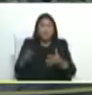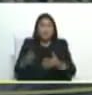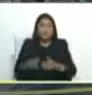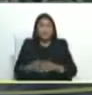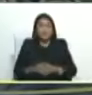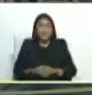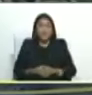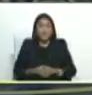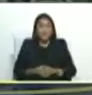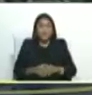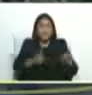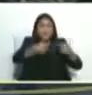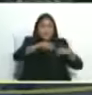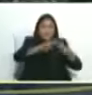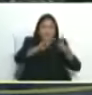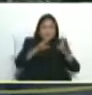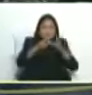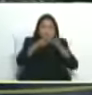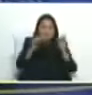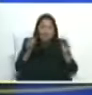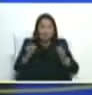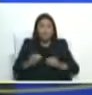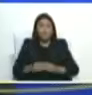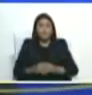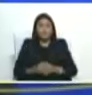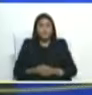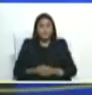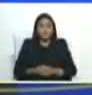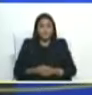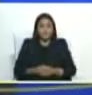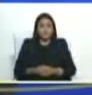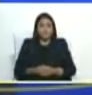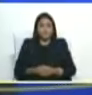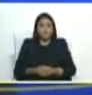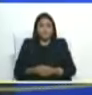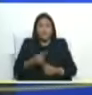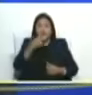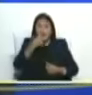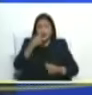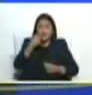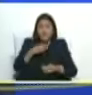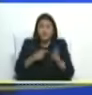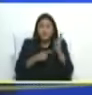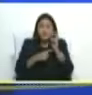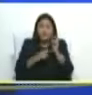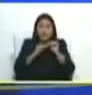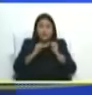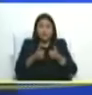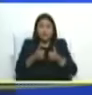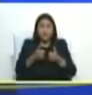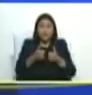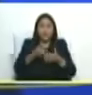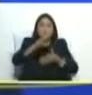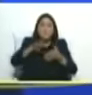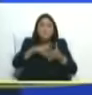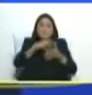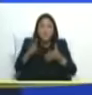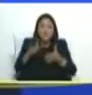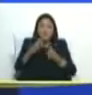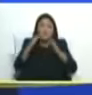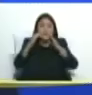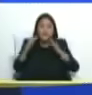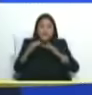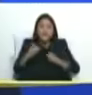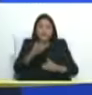cuadrante de paz por cuadrante de paz ayer viernes se activó el plan navidades seguras hay que